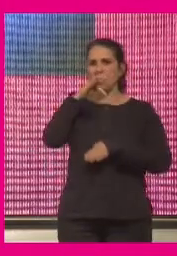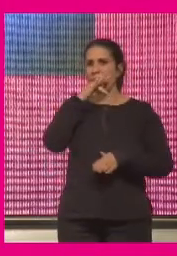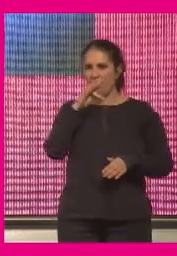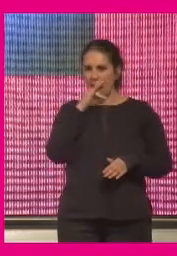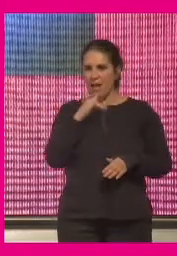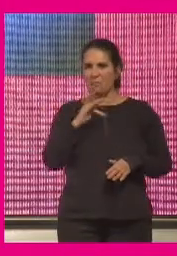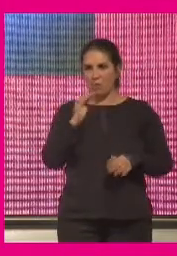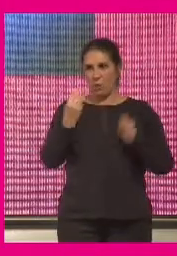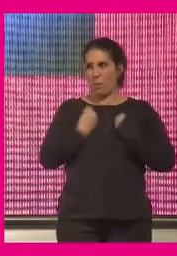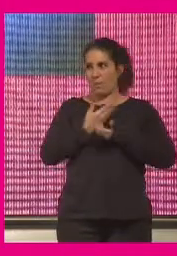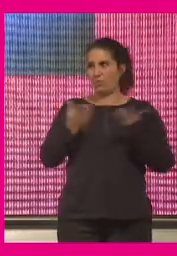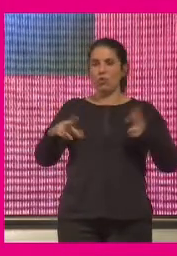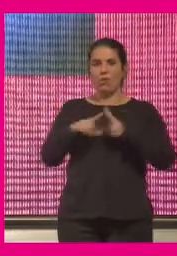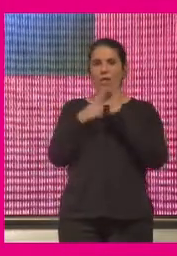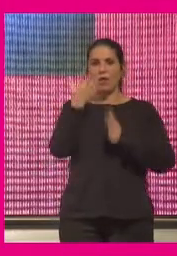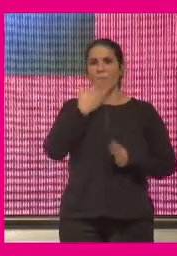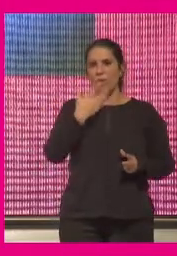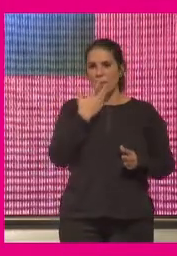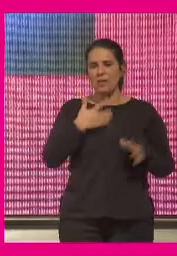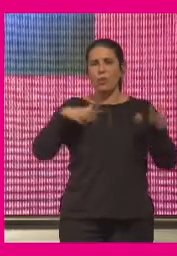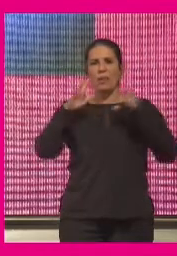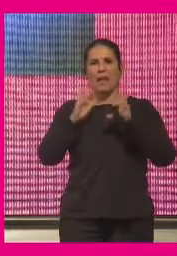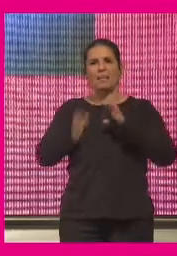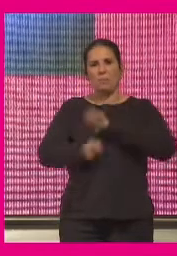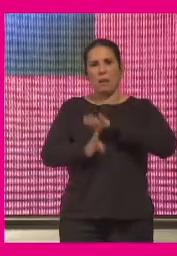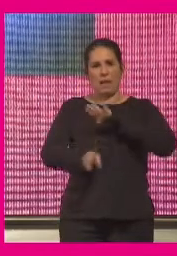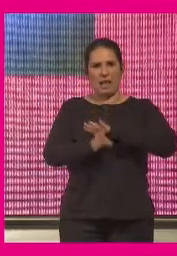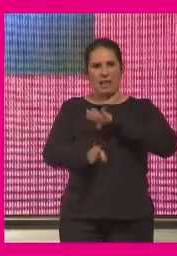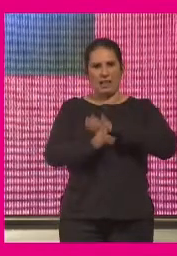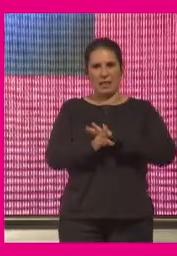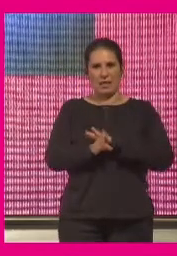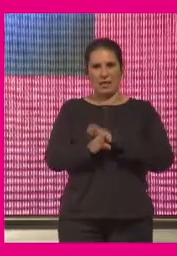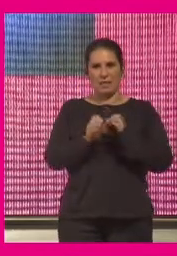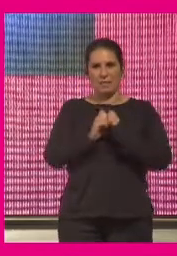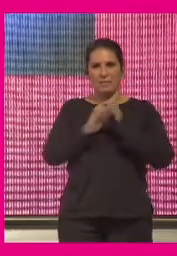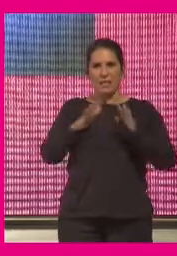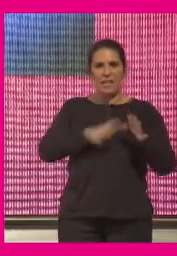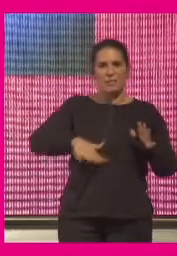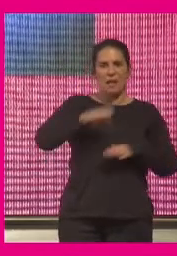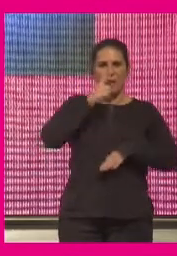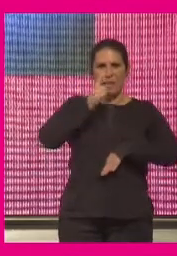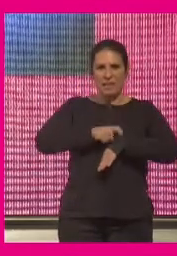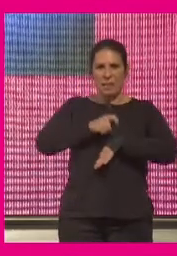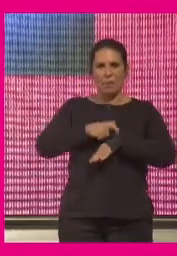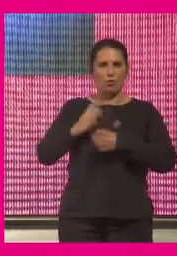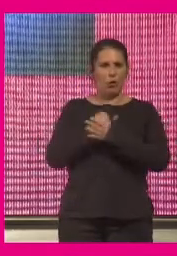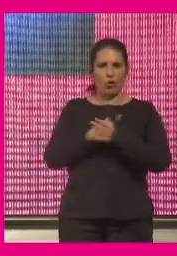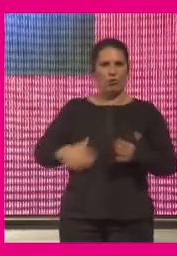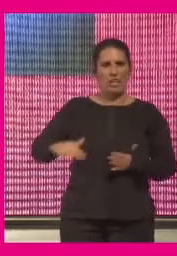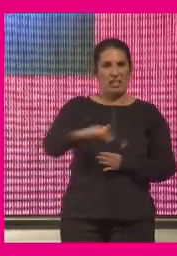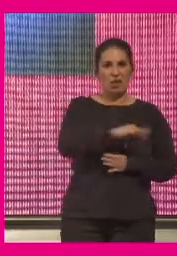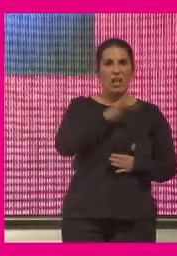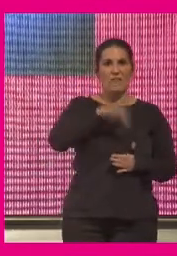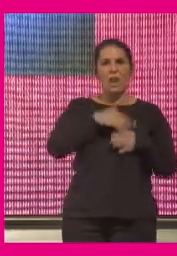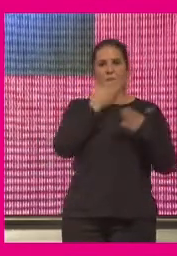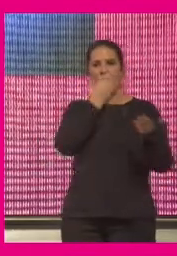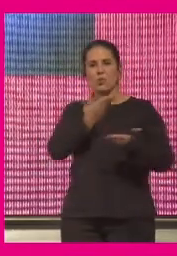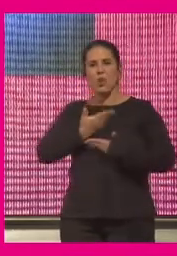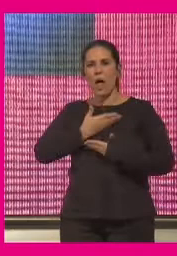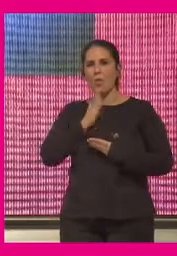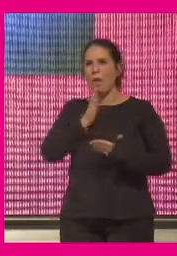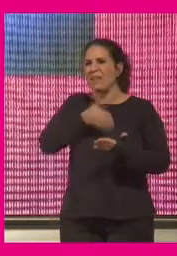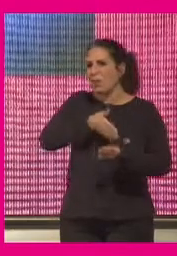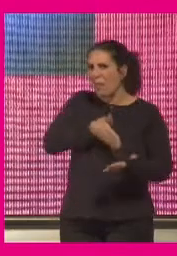sociedad del conocimiento la necesidad de aprendizaje es permanente a lo largo del espacio y del tiempo a todos los sitios nos va a nos va a